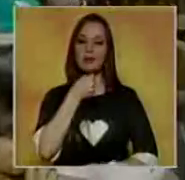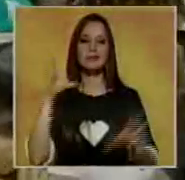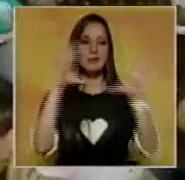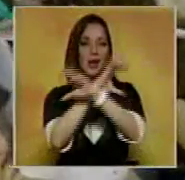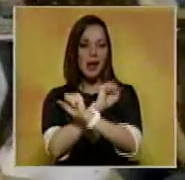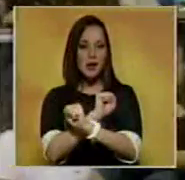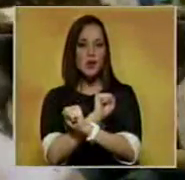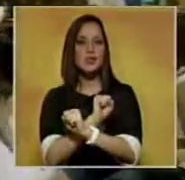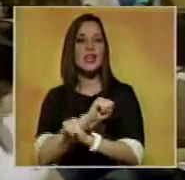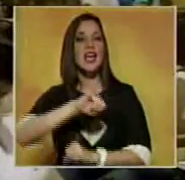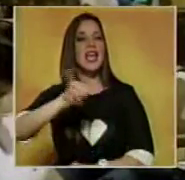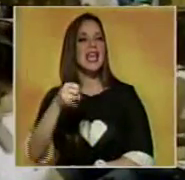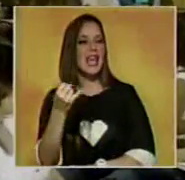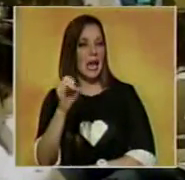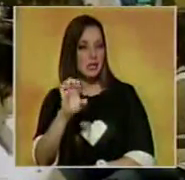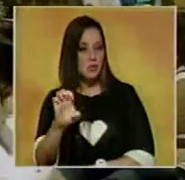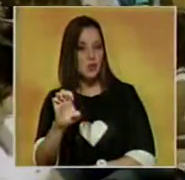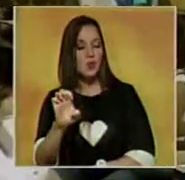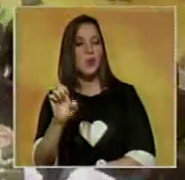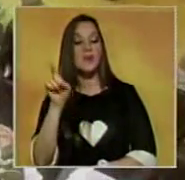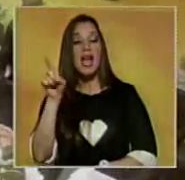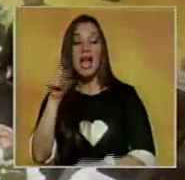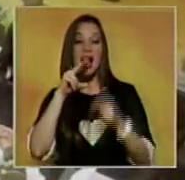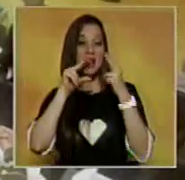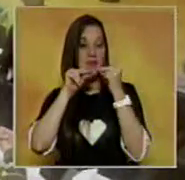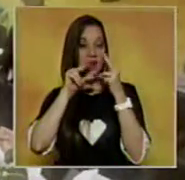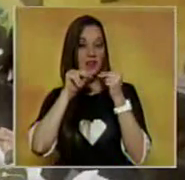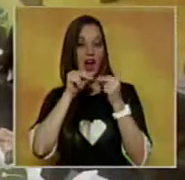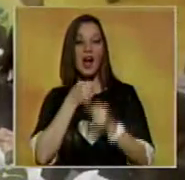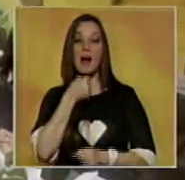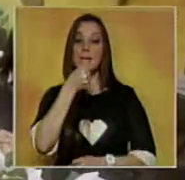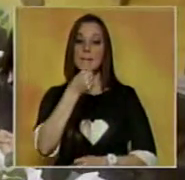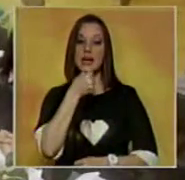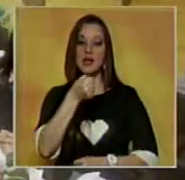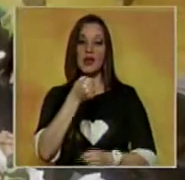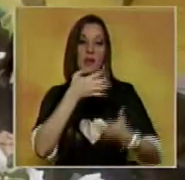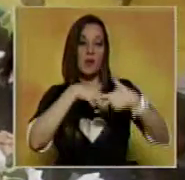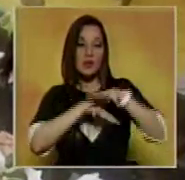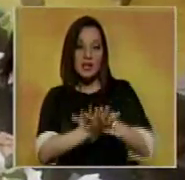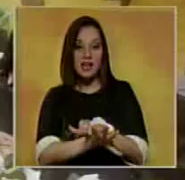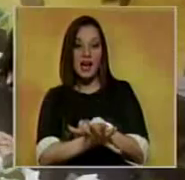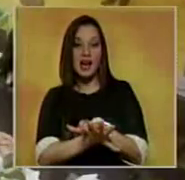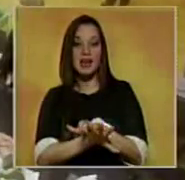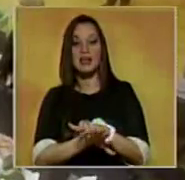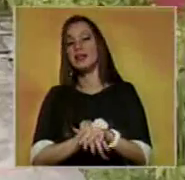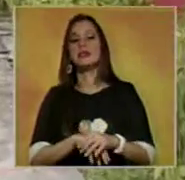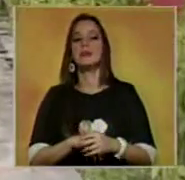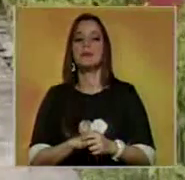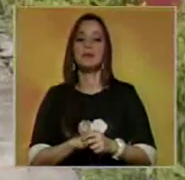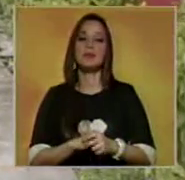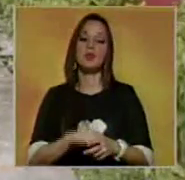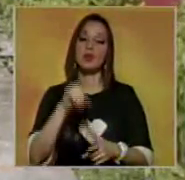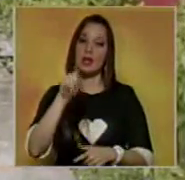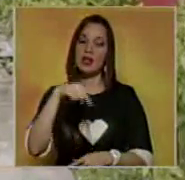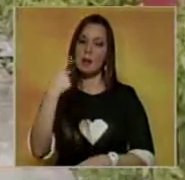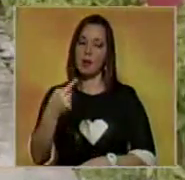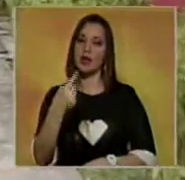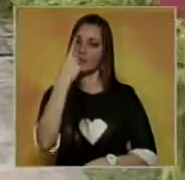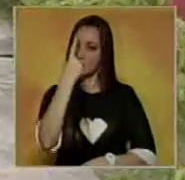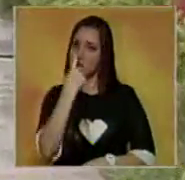noticiero Benevisión Jesús Marín quien abordará el tema periodismo integral de la emoción de los deportes a la seriedad de la